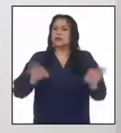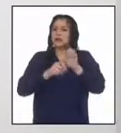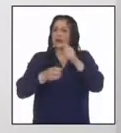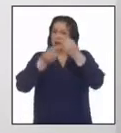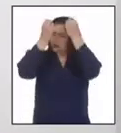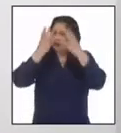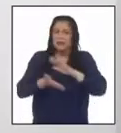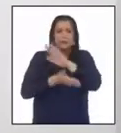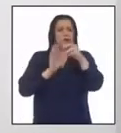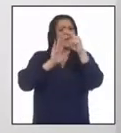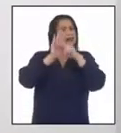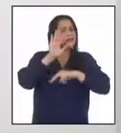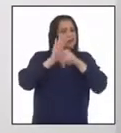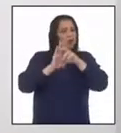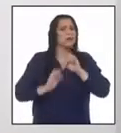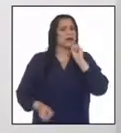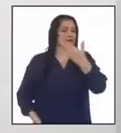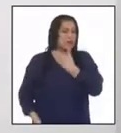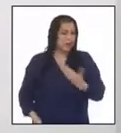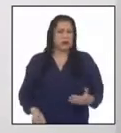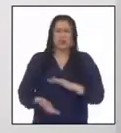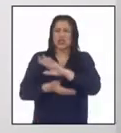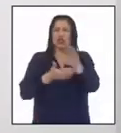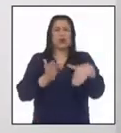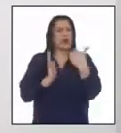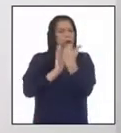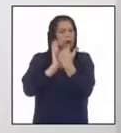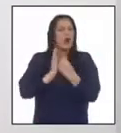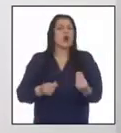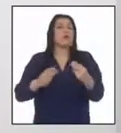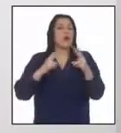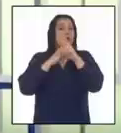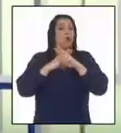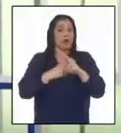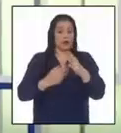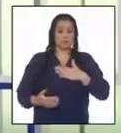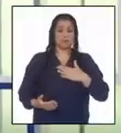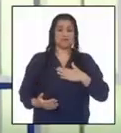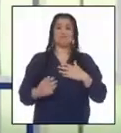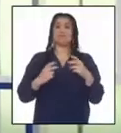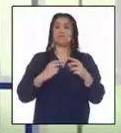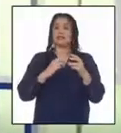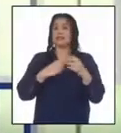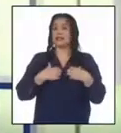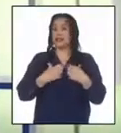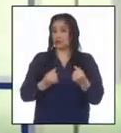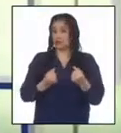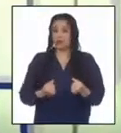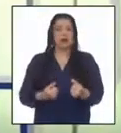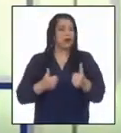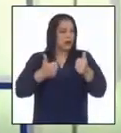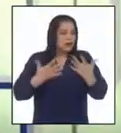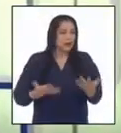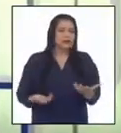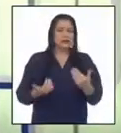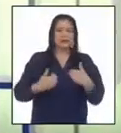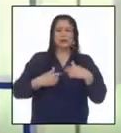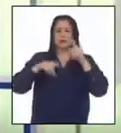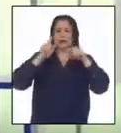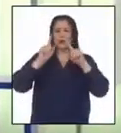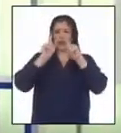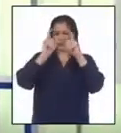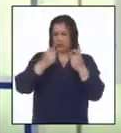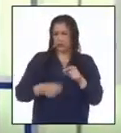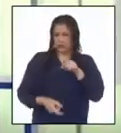estas indicaciones en todos los aspectos del cuidado de nuestra salud. ¡Claro que sí! Profesora, tenemos unas cuantas